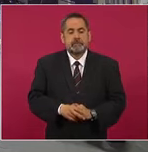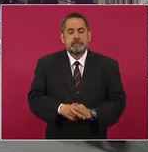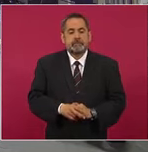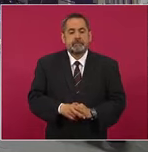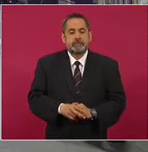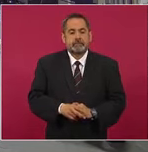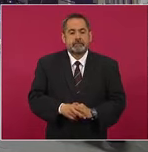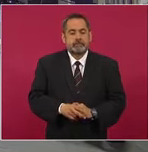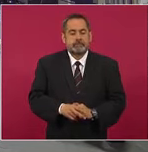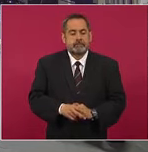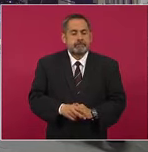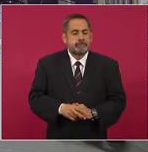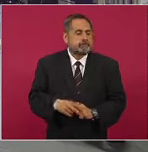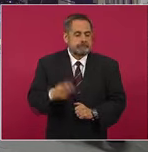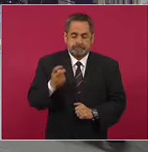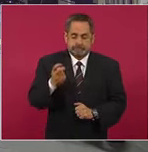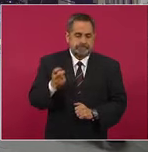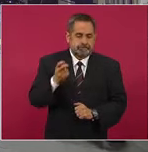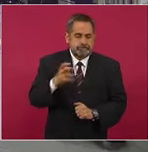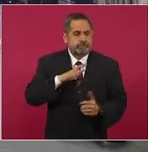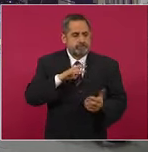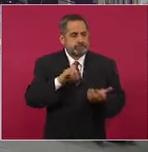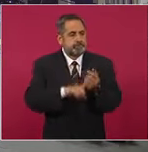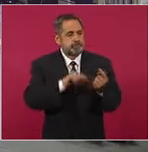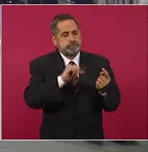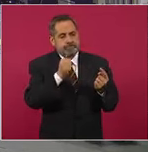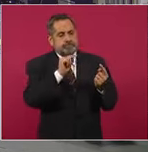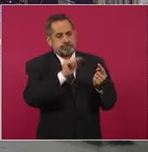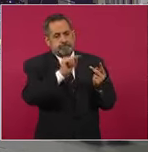y así están otros casos,